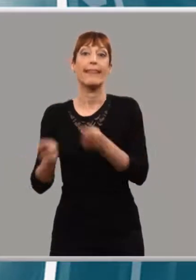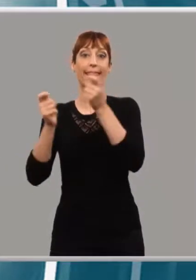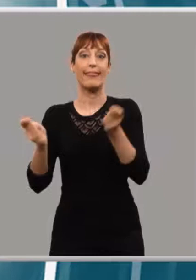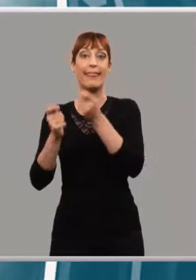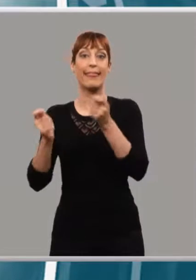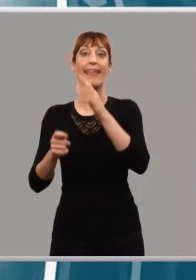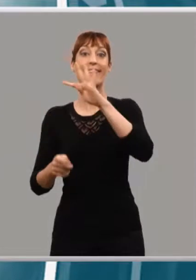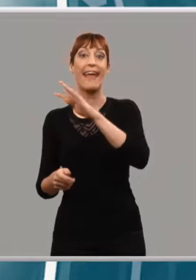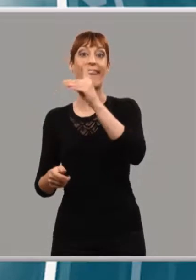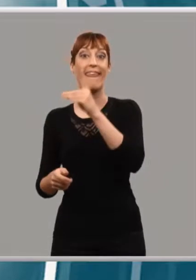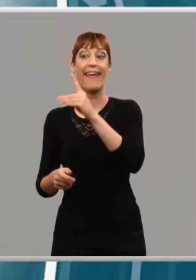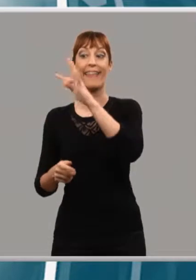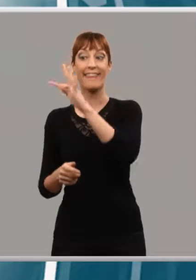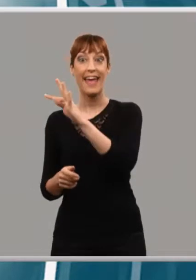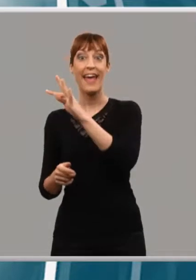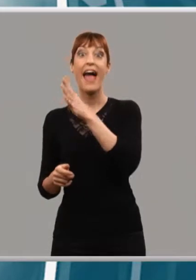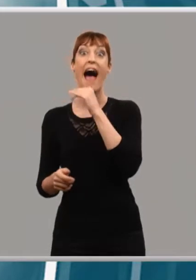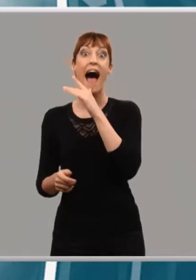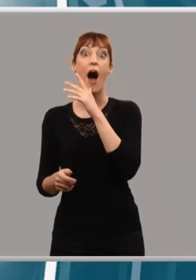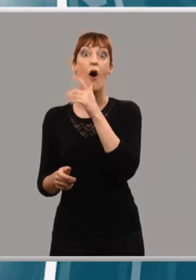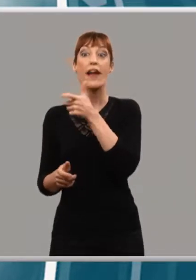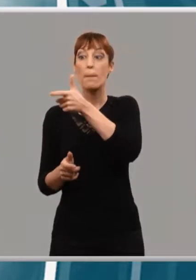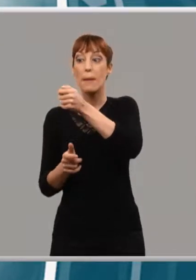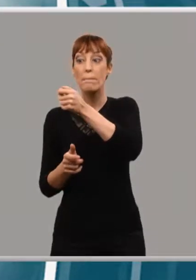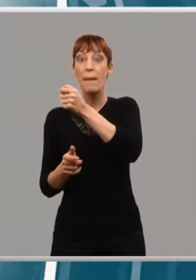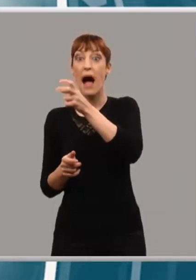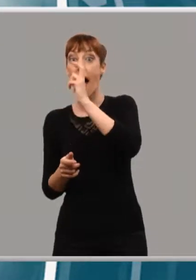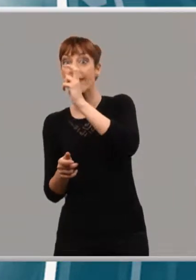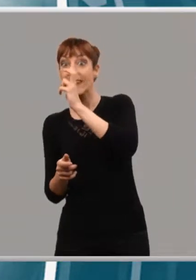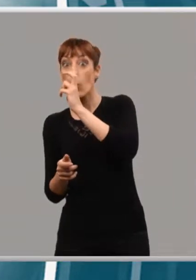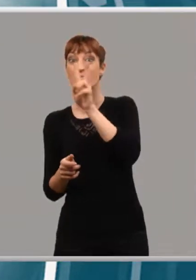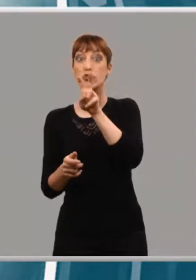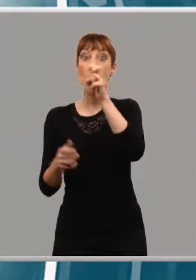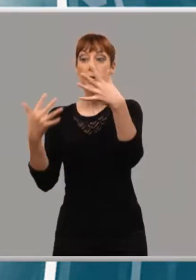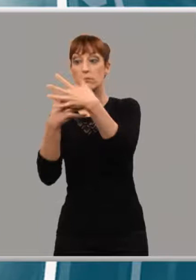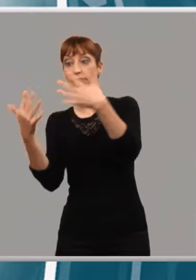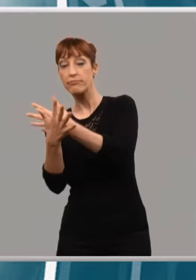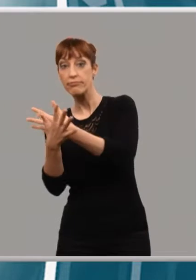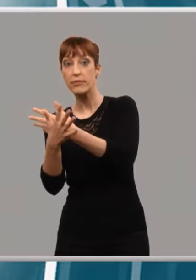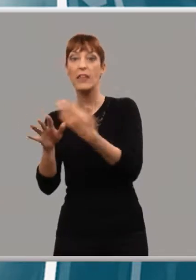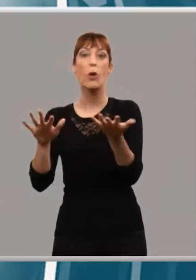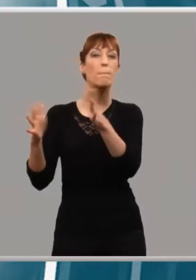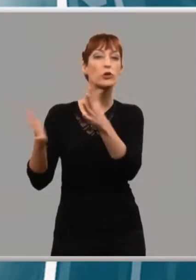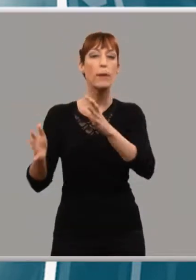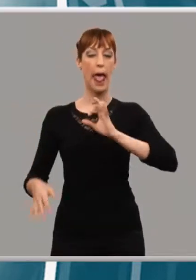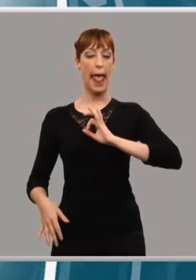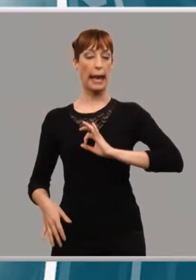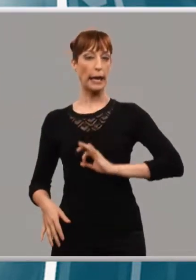la actual emisión simultánea de nuevas y viejas frecuencias. Será hacia finales de enero o mediados de febrero de